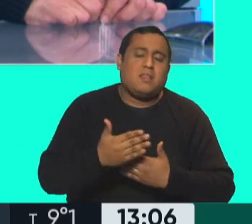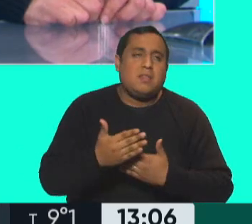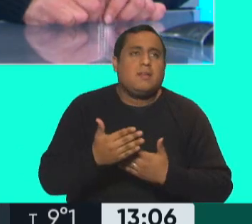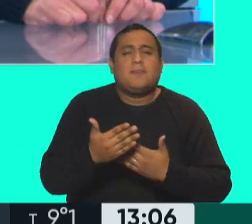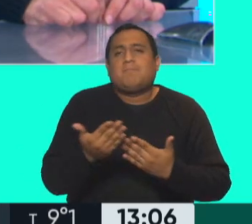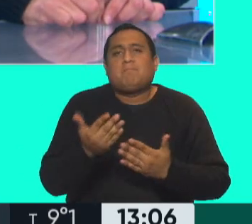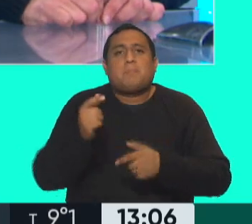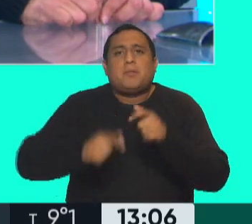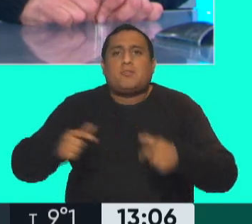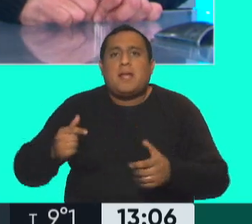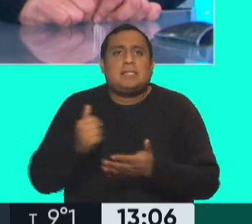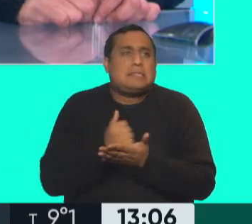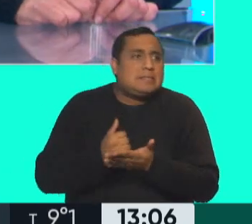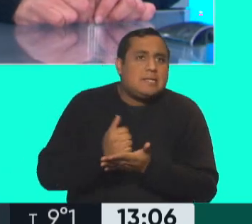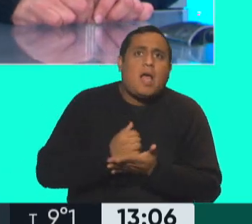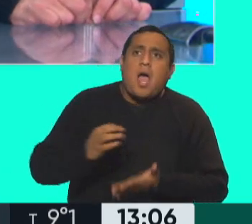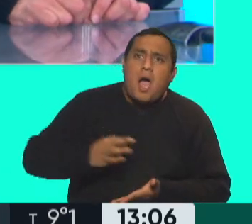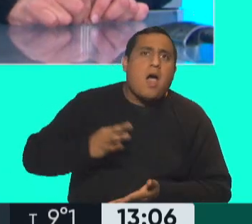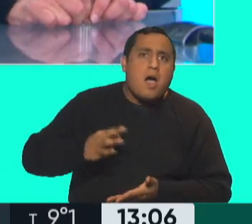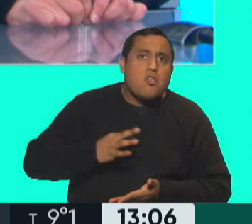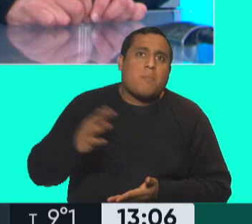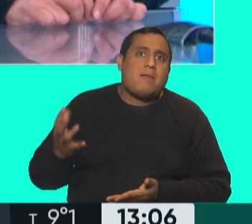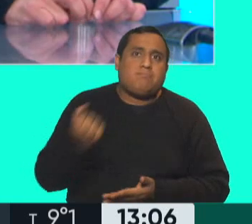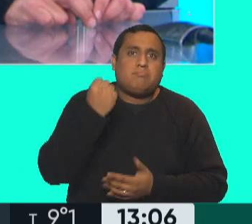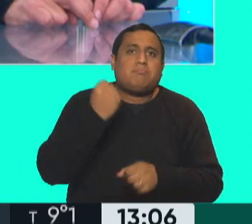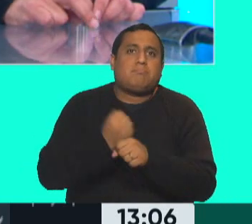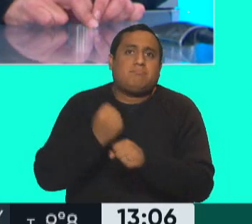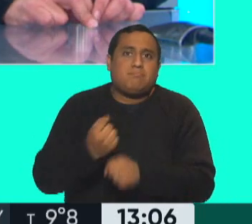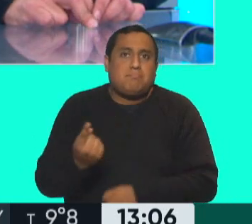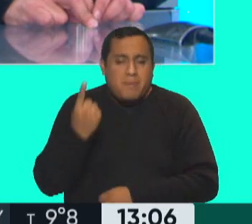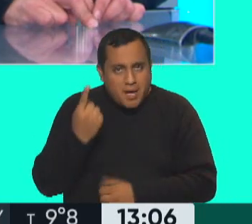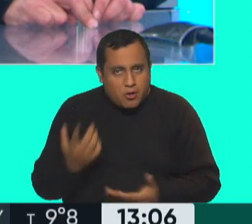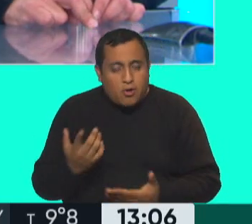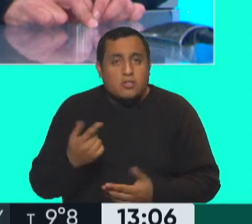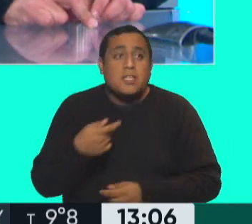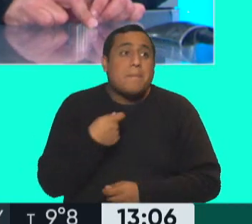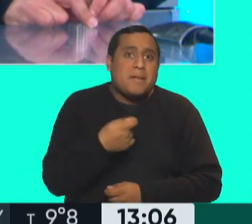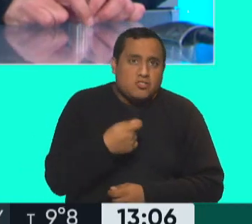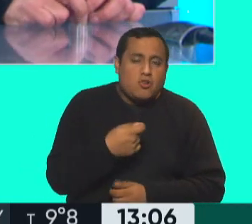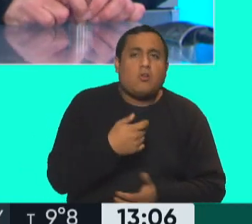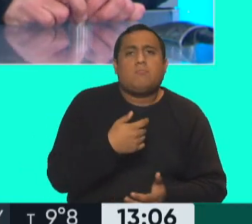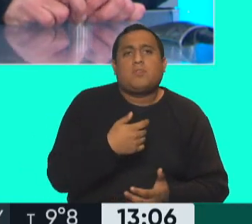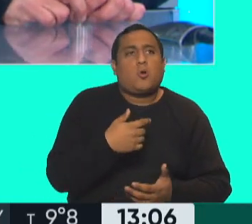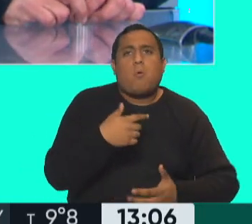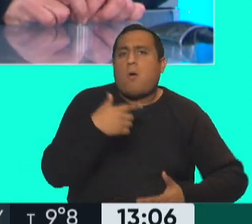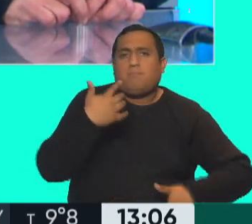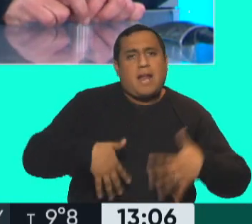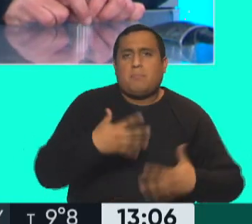que espera muchos años llegar a su primer trabajo y la pensión tiene que estar como una respuesta inmediata.